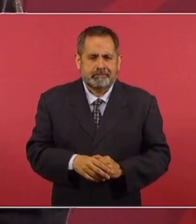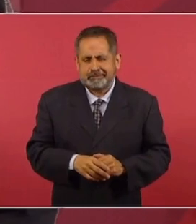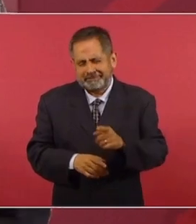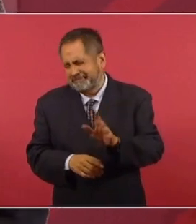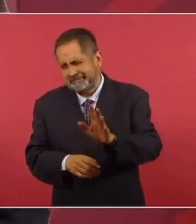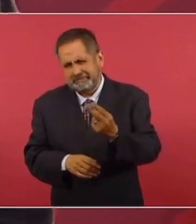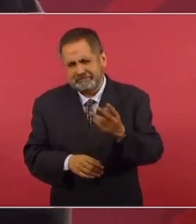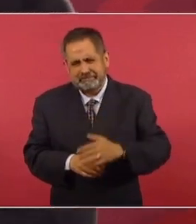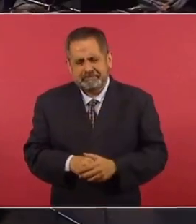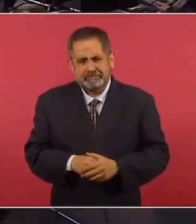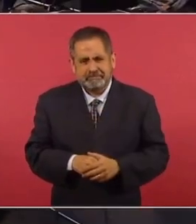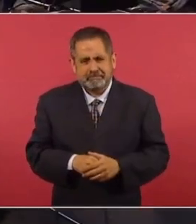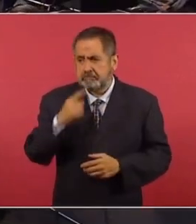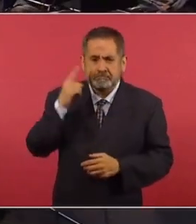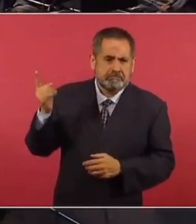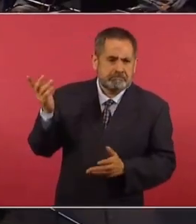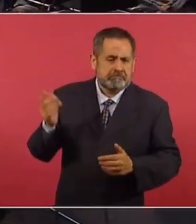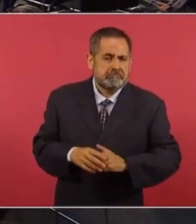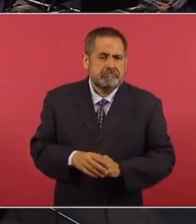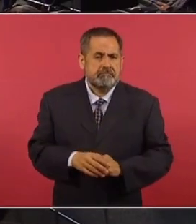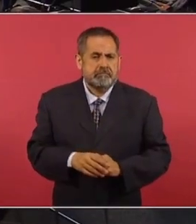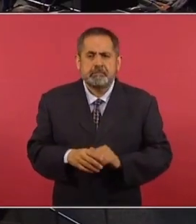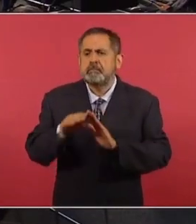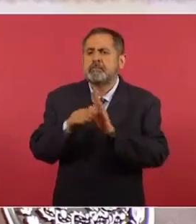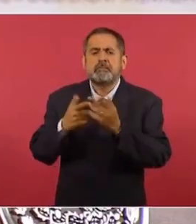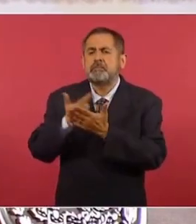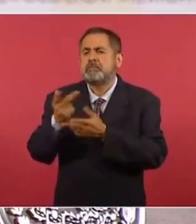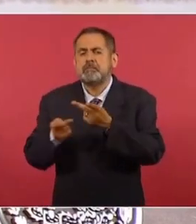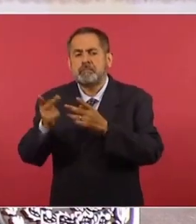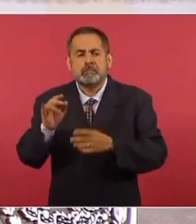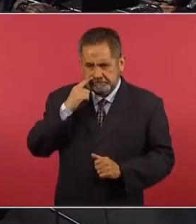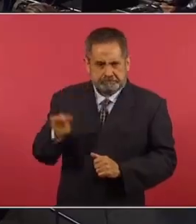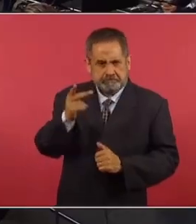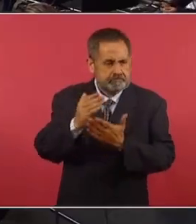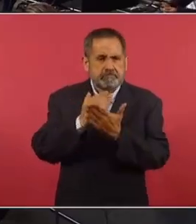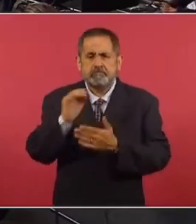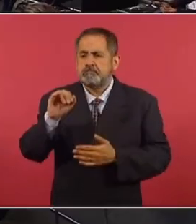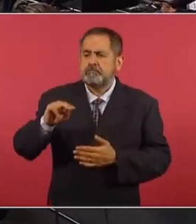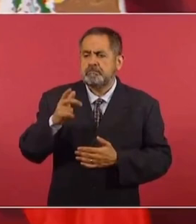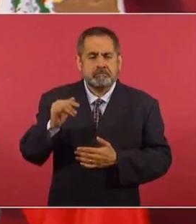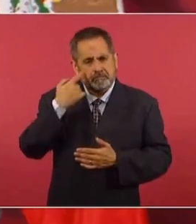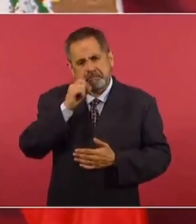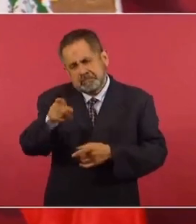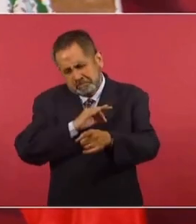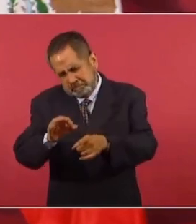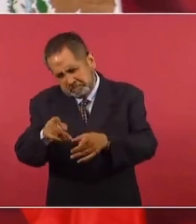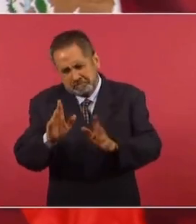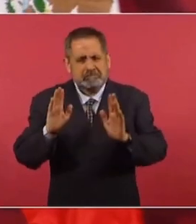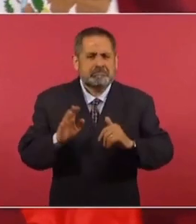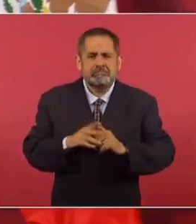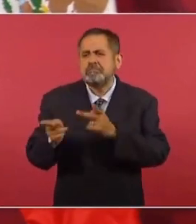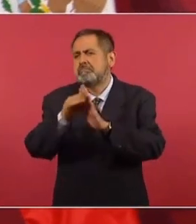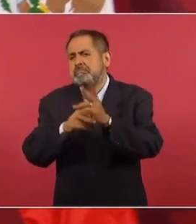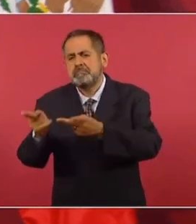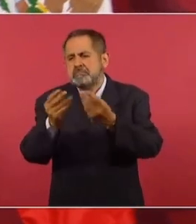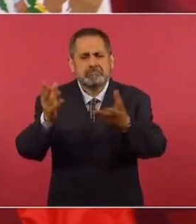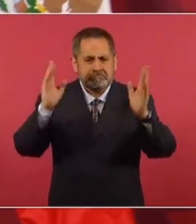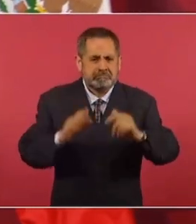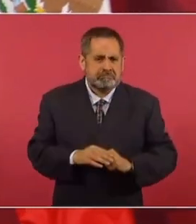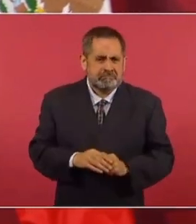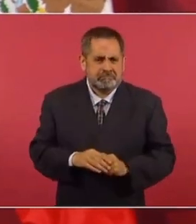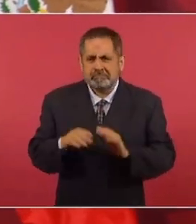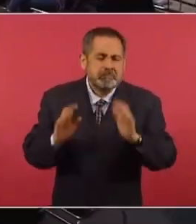No hay necesidad. Es cosa de ver las encuestas del Inegi. Además, se puede hacer una consulta, se pueden hacer